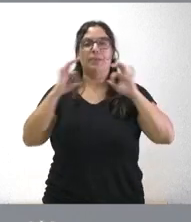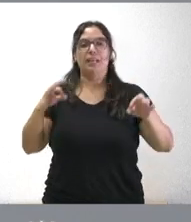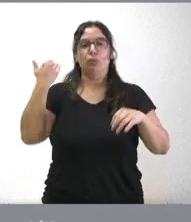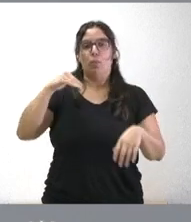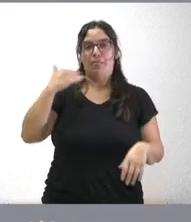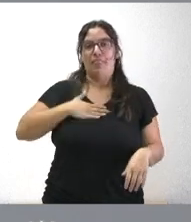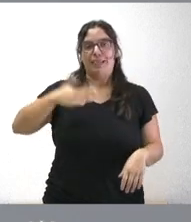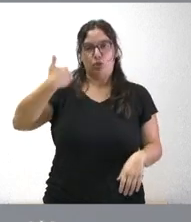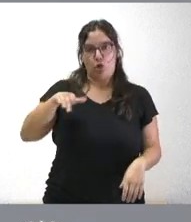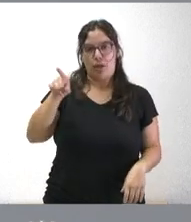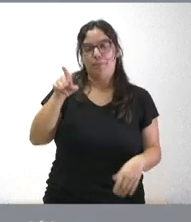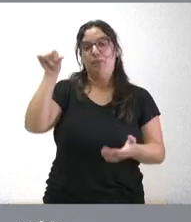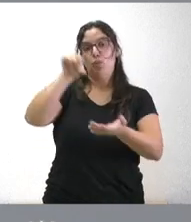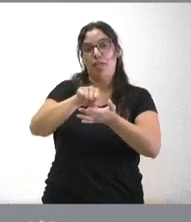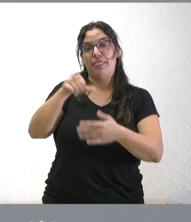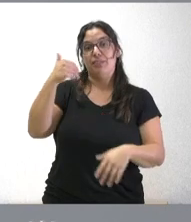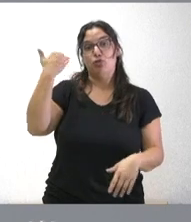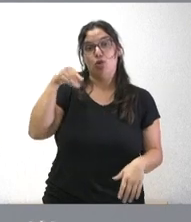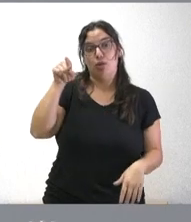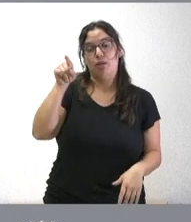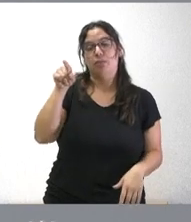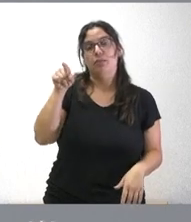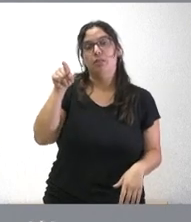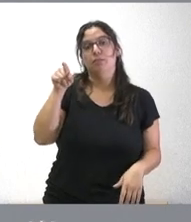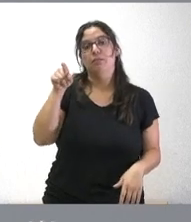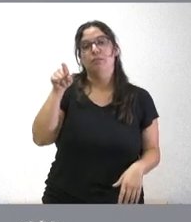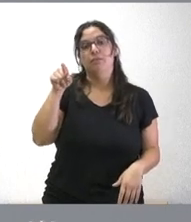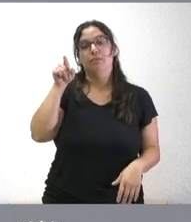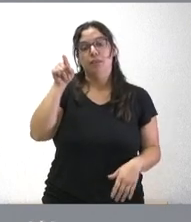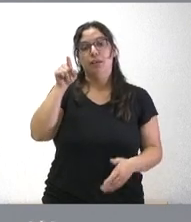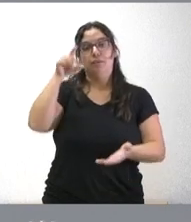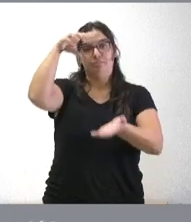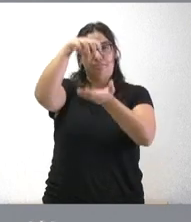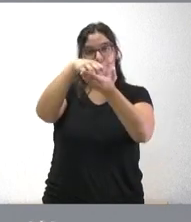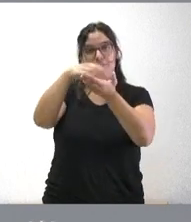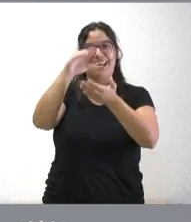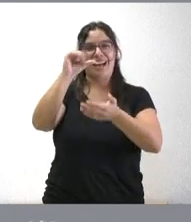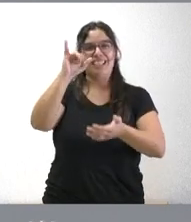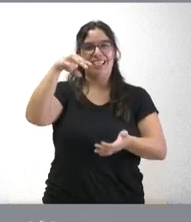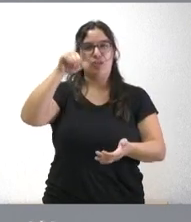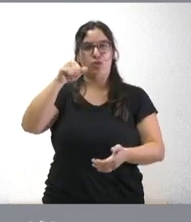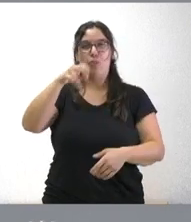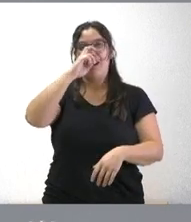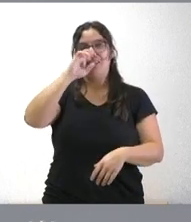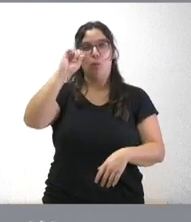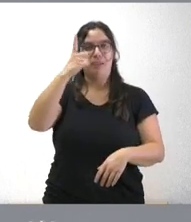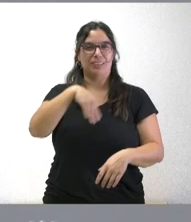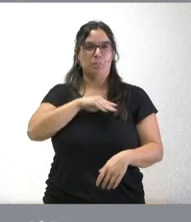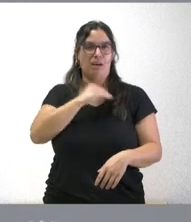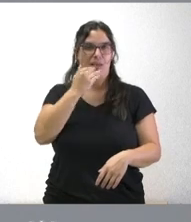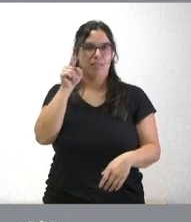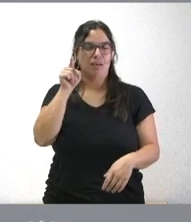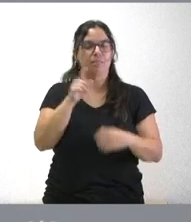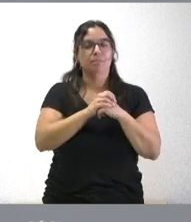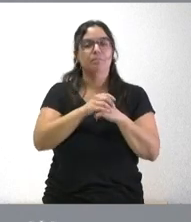la ciudad de Soria es la que acoge este casino que además es uno de los más antiguos de España ha estado